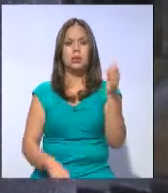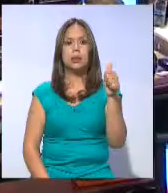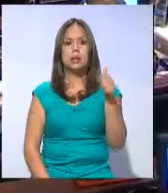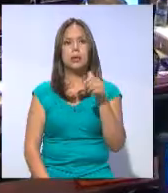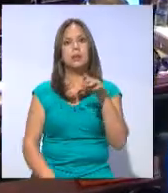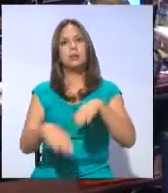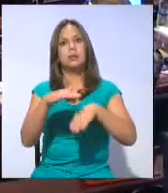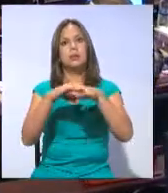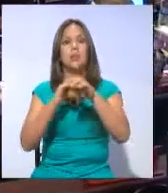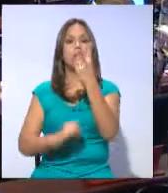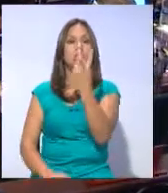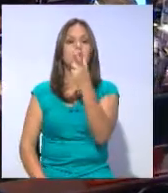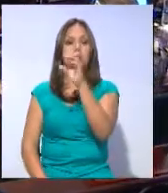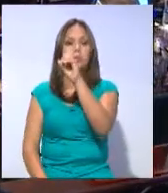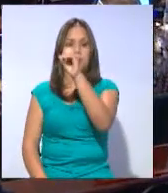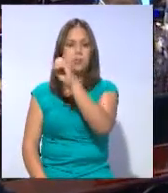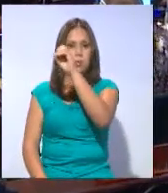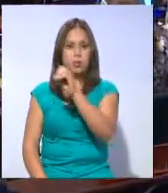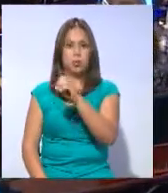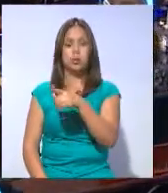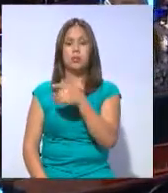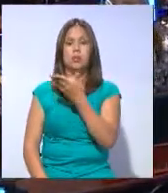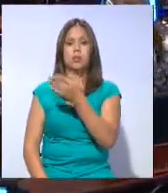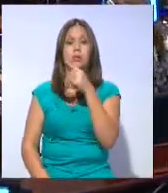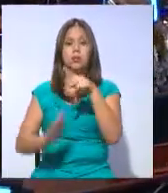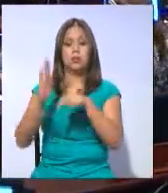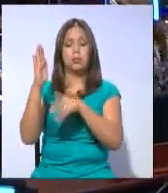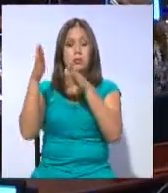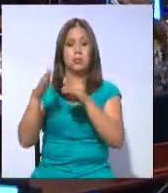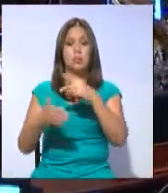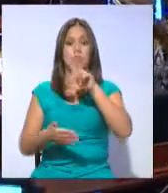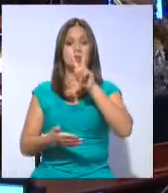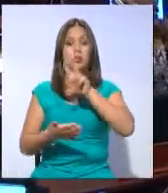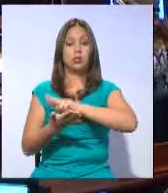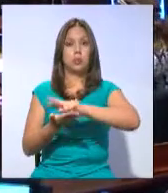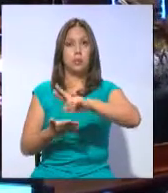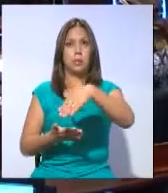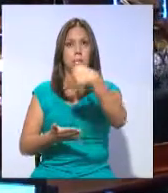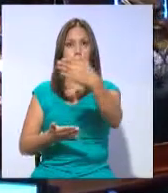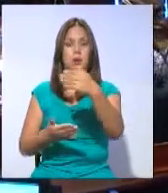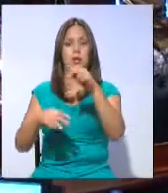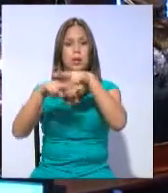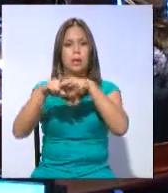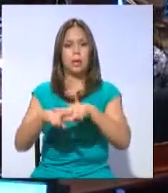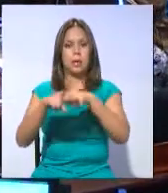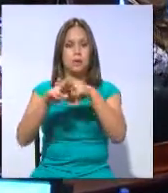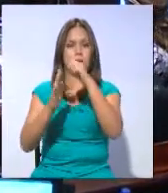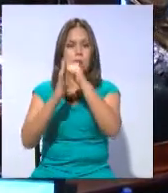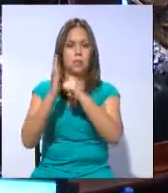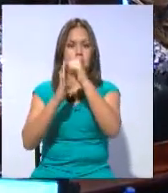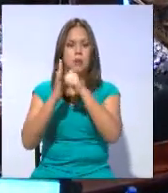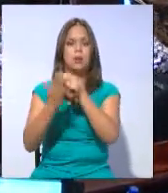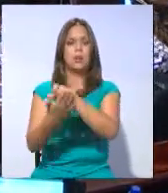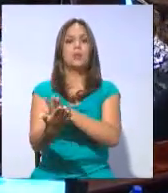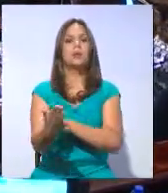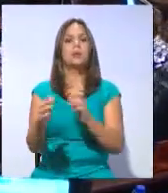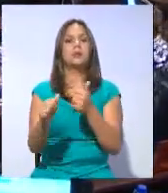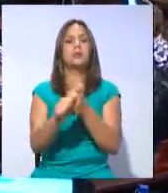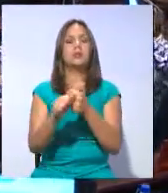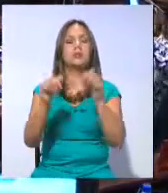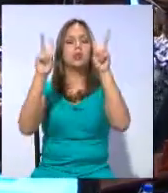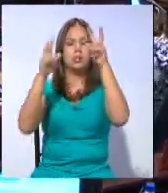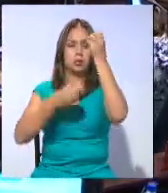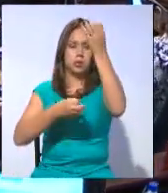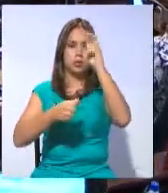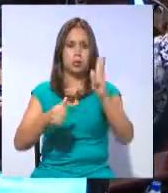12%. El órgano parlamentario tiene previsto en las dos próximas semanas revisar el articulado del proyecto de cara a la elaboración del